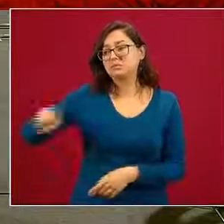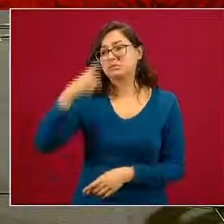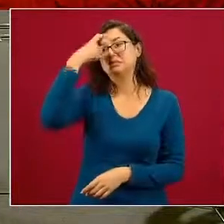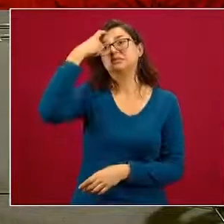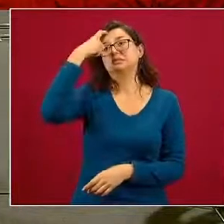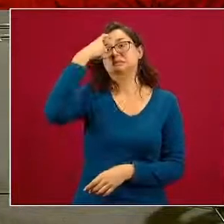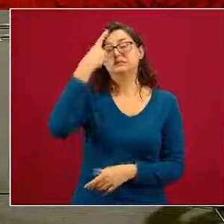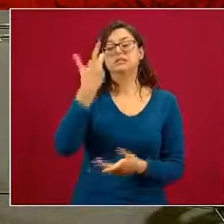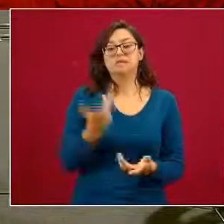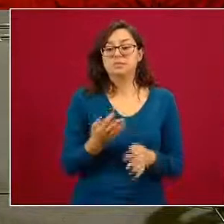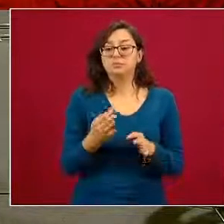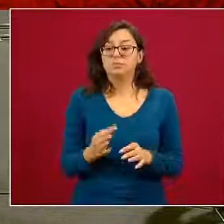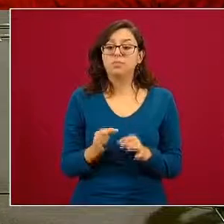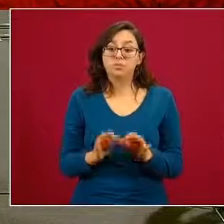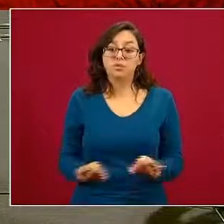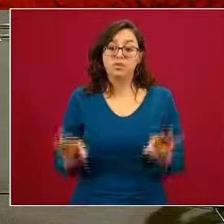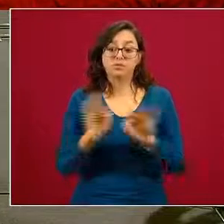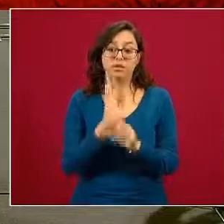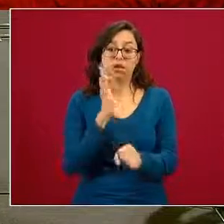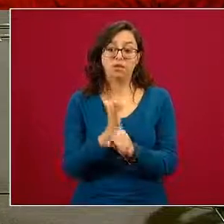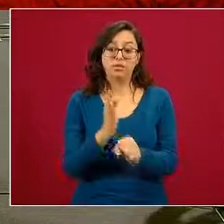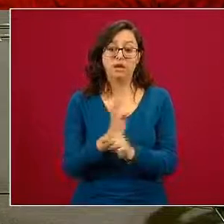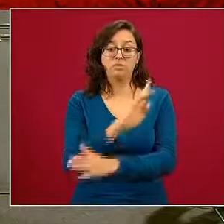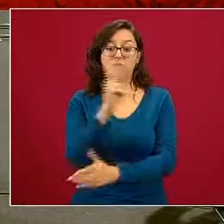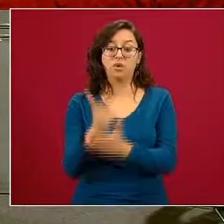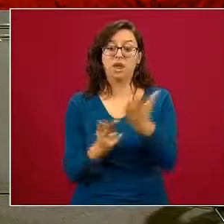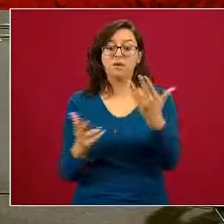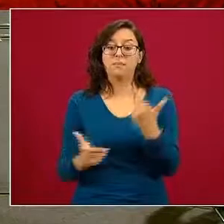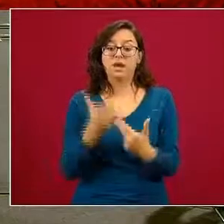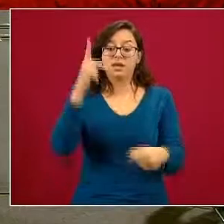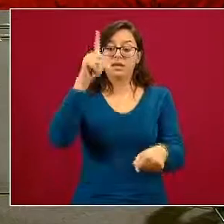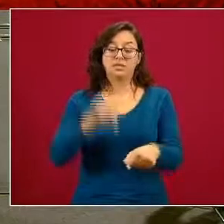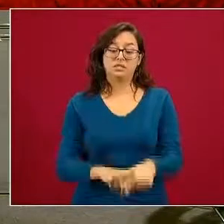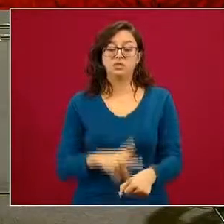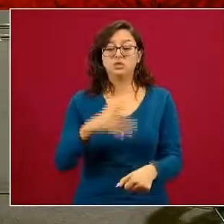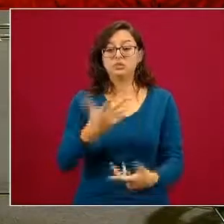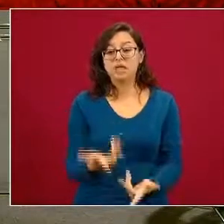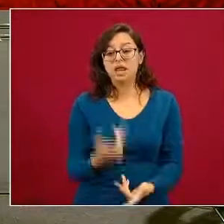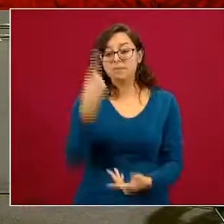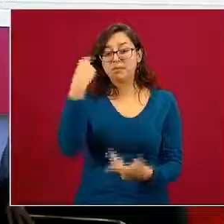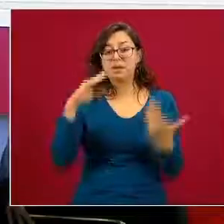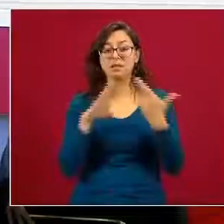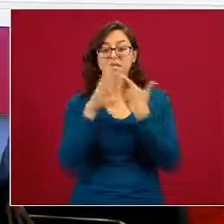priorizado eso y lance ahora el Programa Nacional de Prevención de Suicidio la siguiente